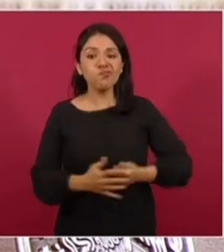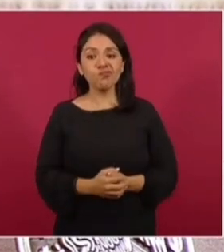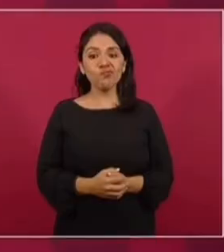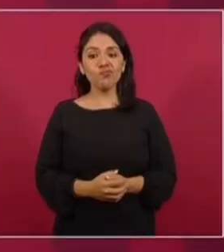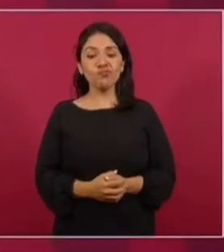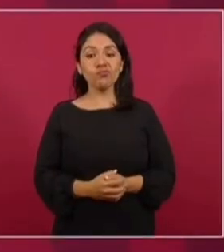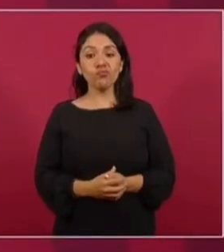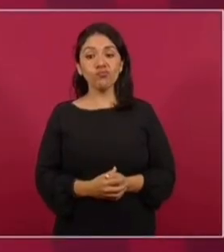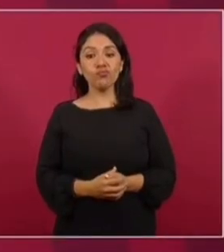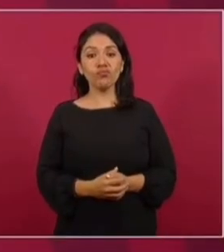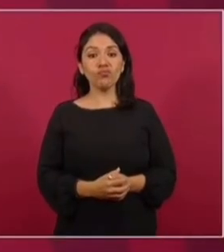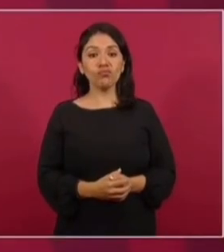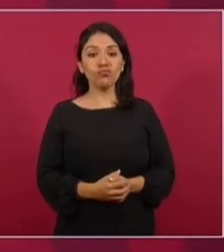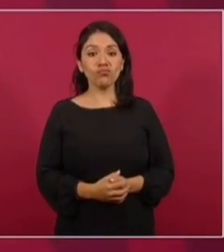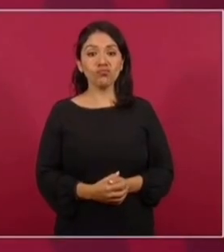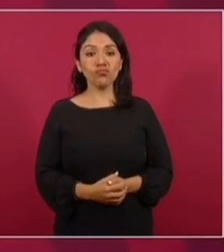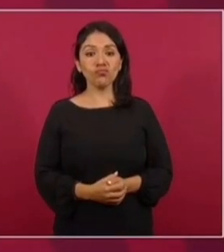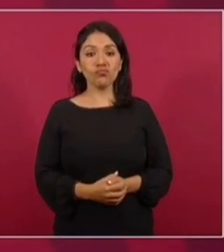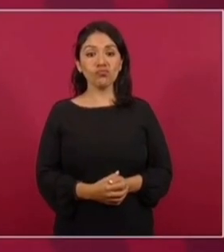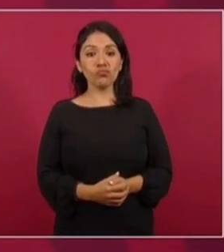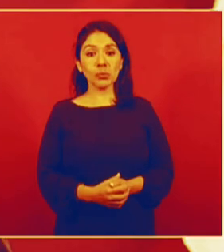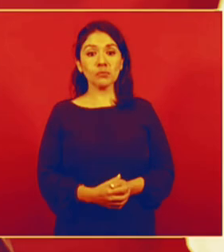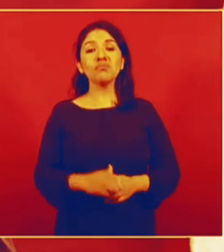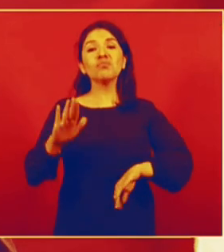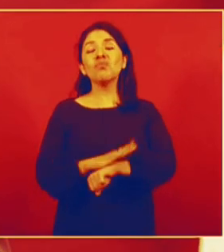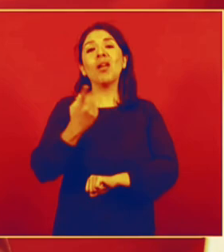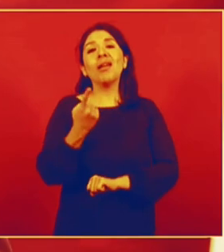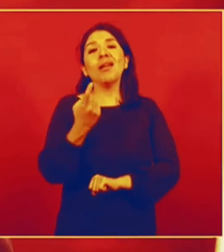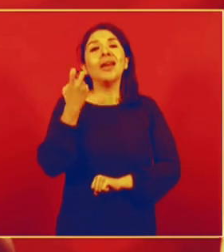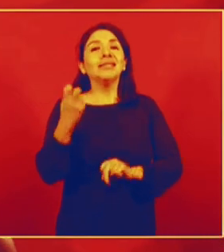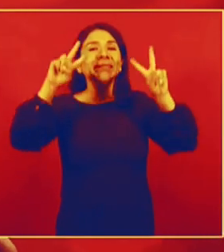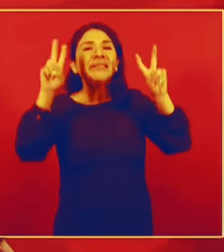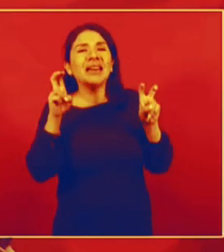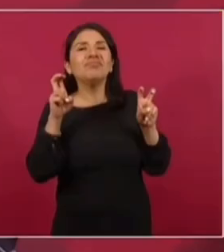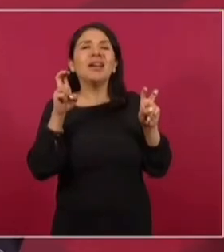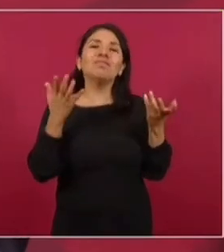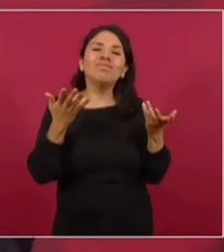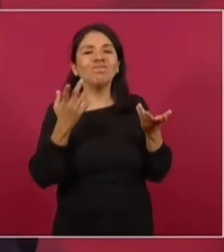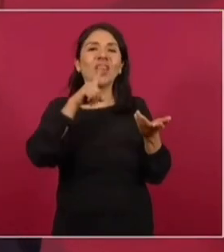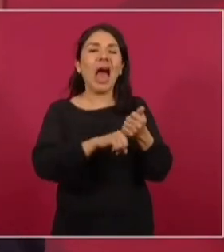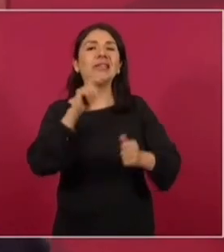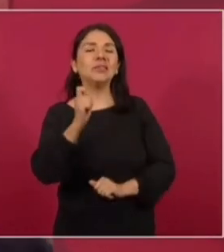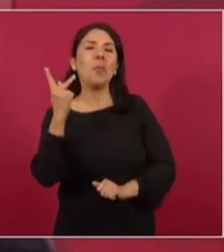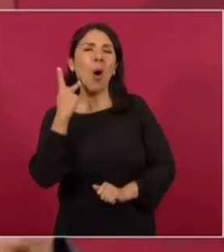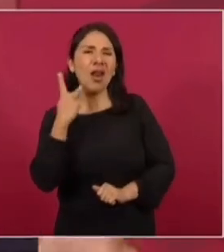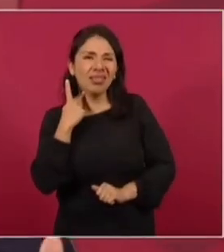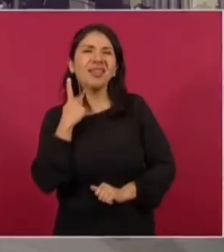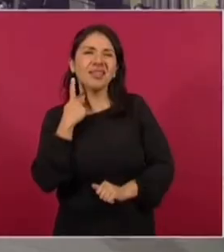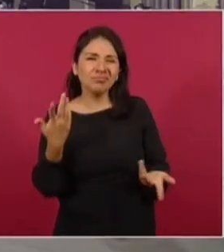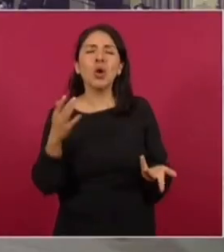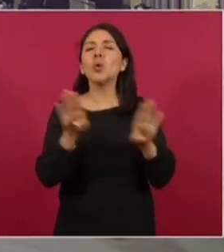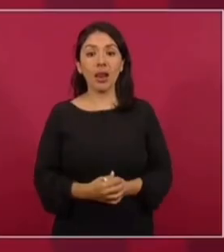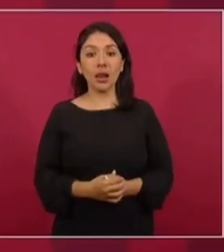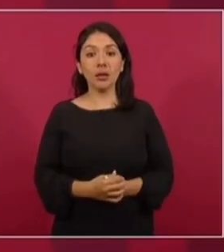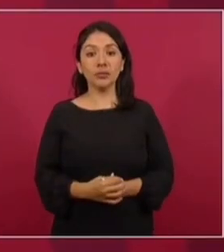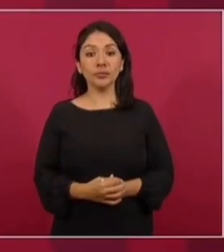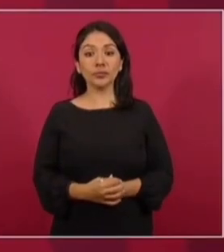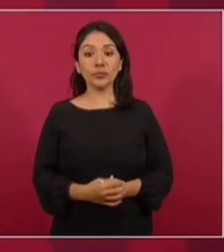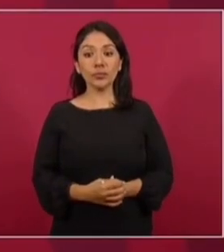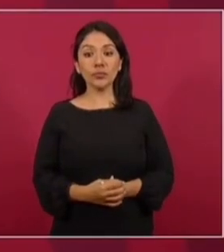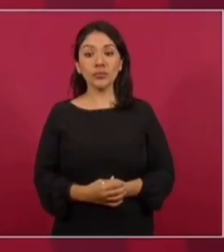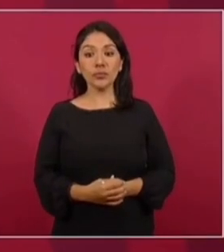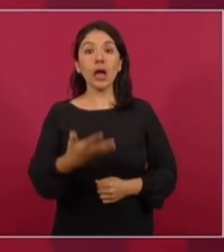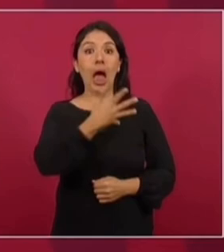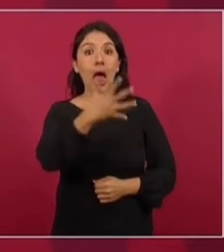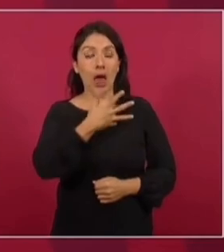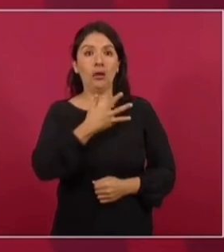son asuntos de tipo político. Es como cuando la pandemia. Habían